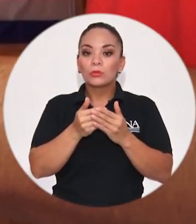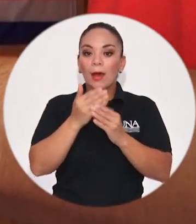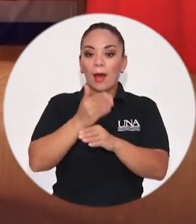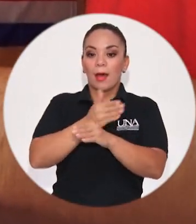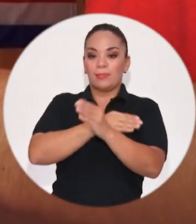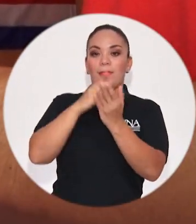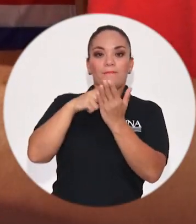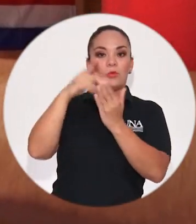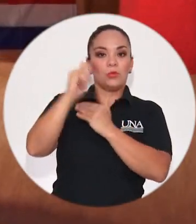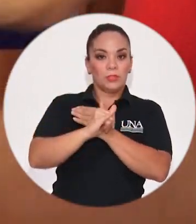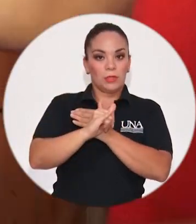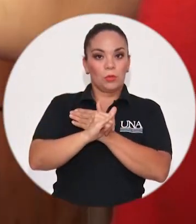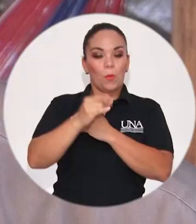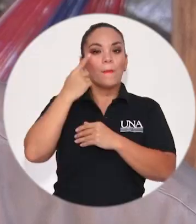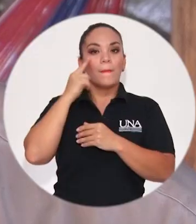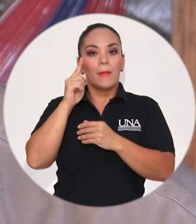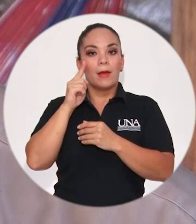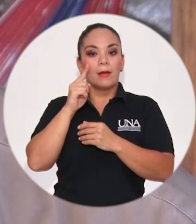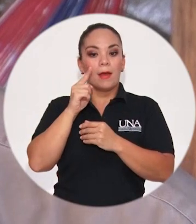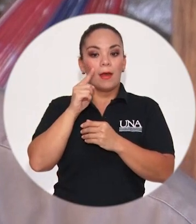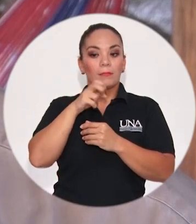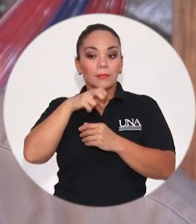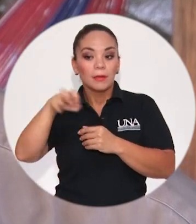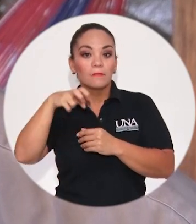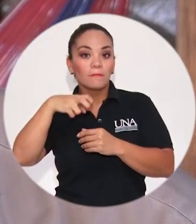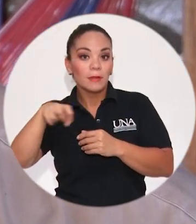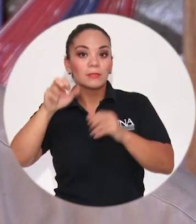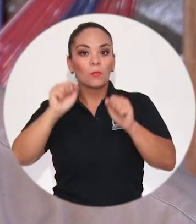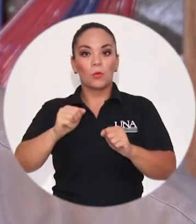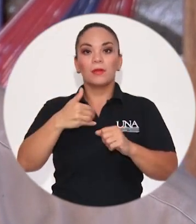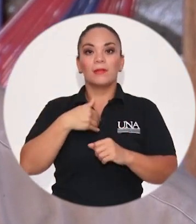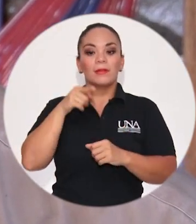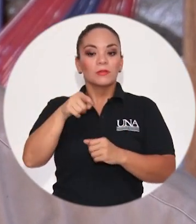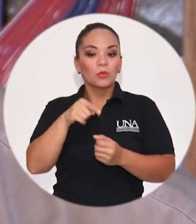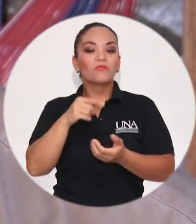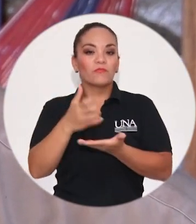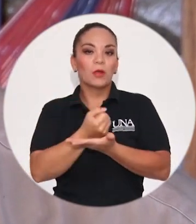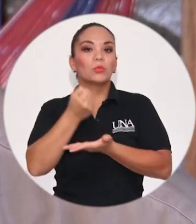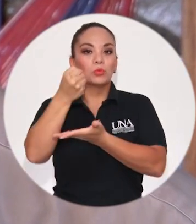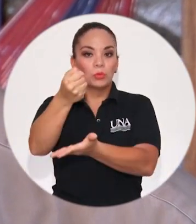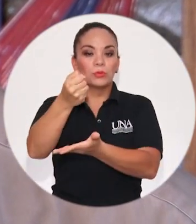mercado. Bueno, significa una erogación económica muy alta.